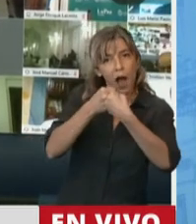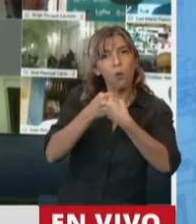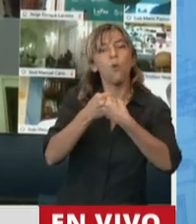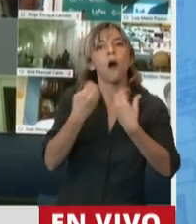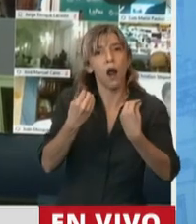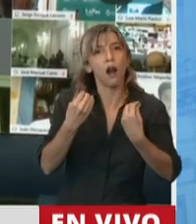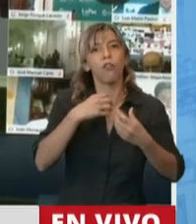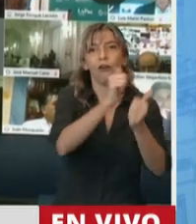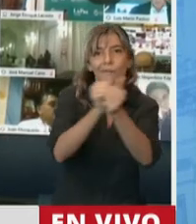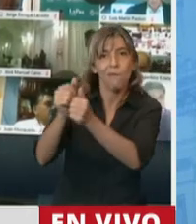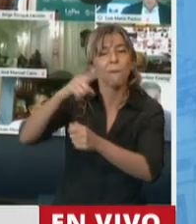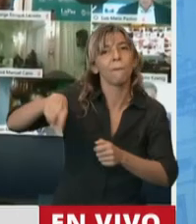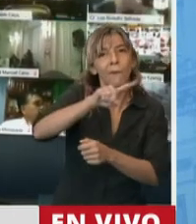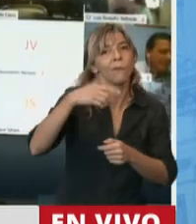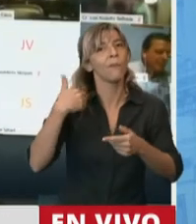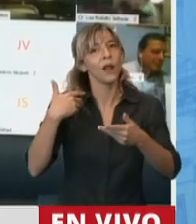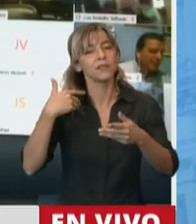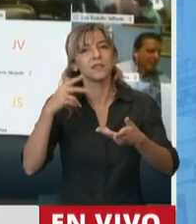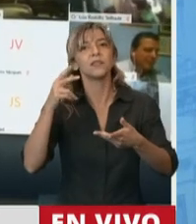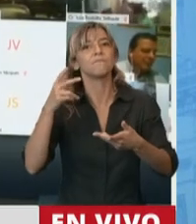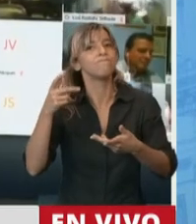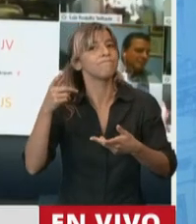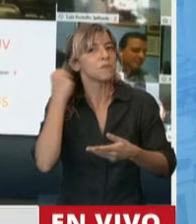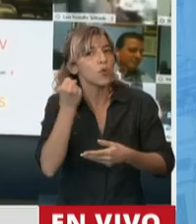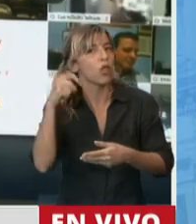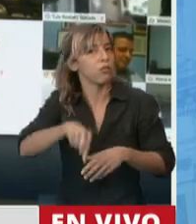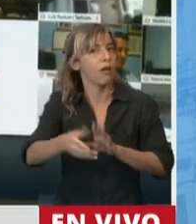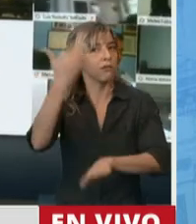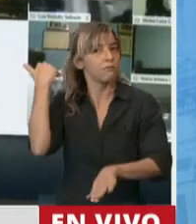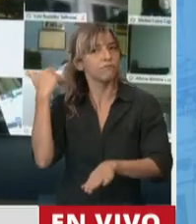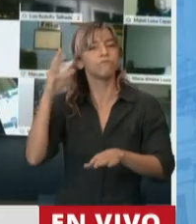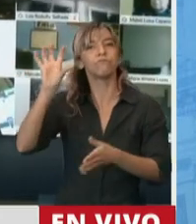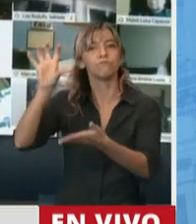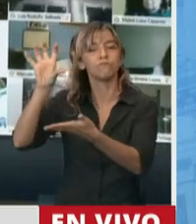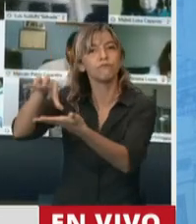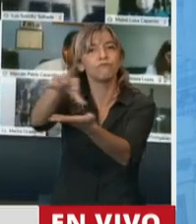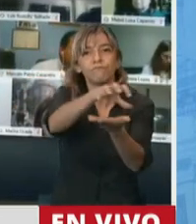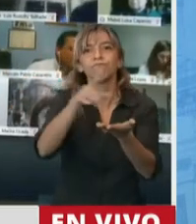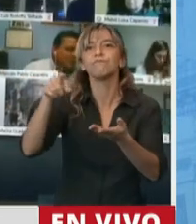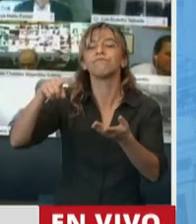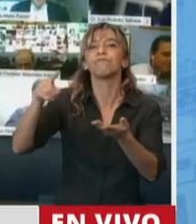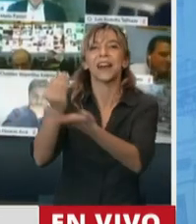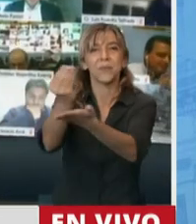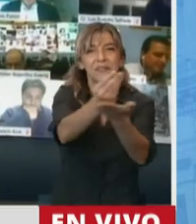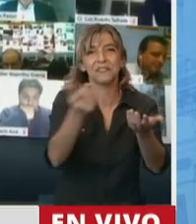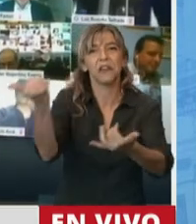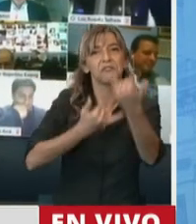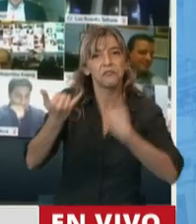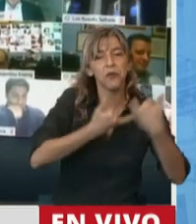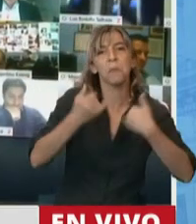de los distintos sectores que participaron de las reuniones informativas de la comisión.